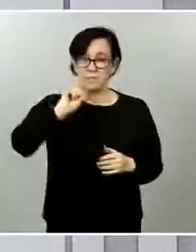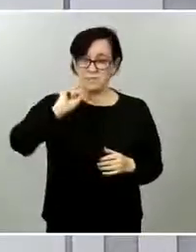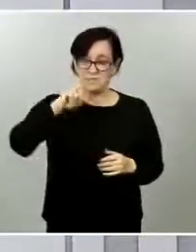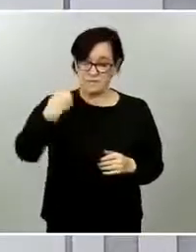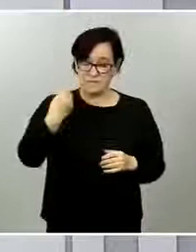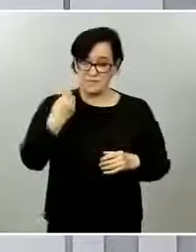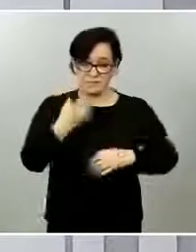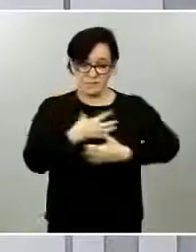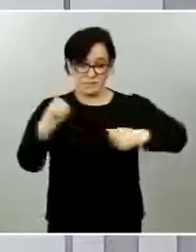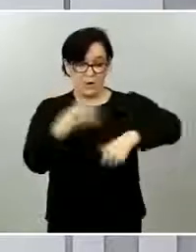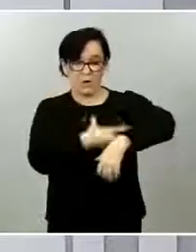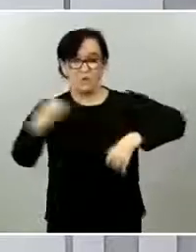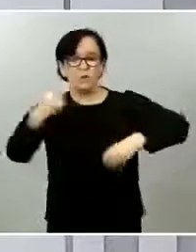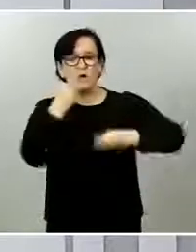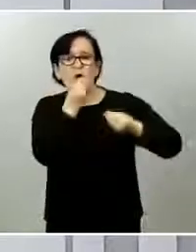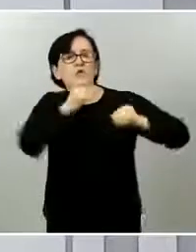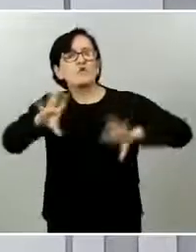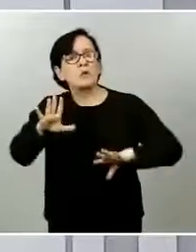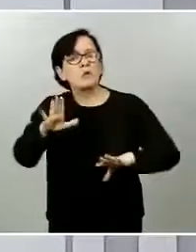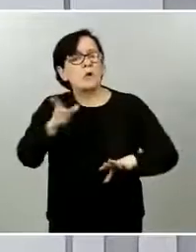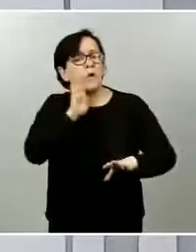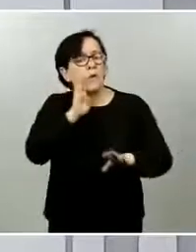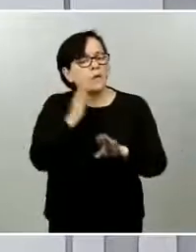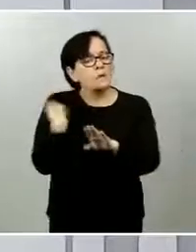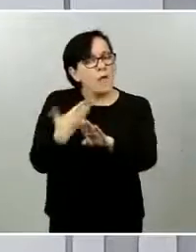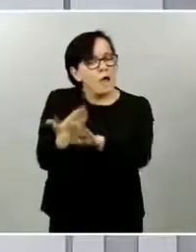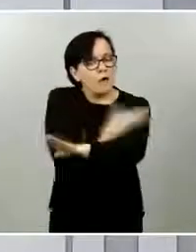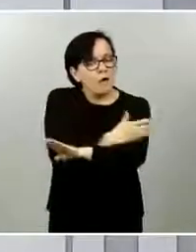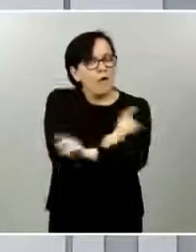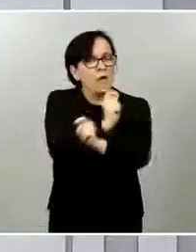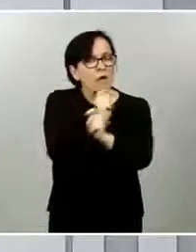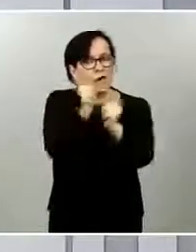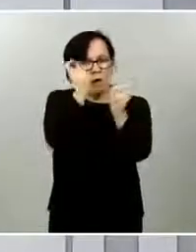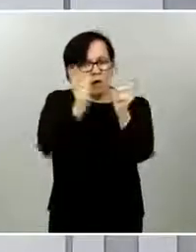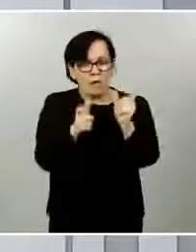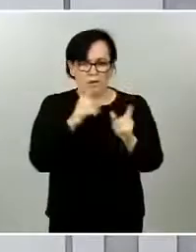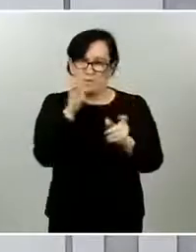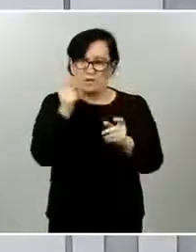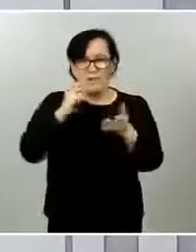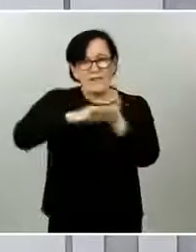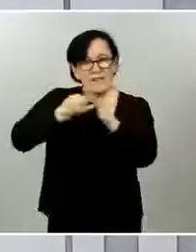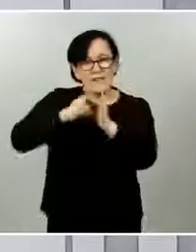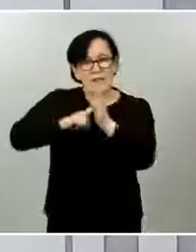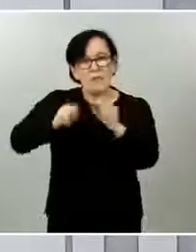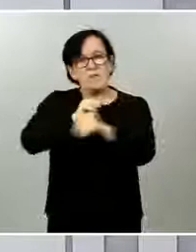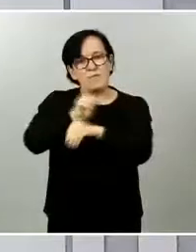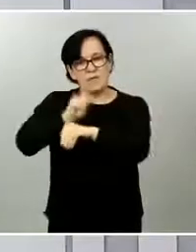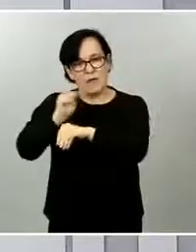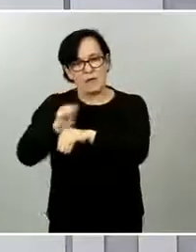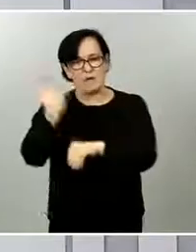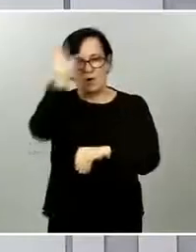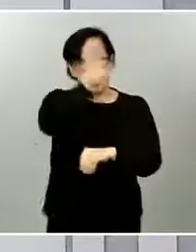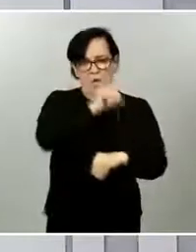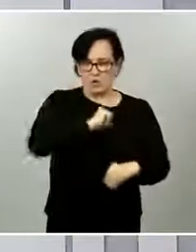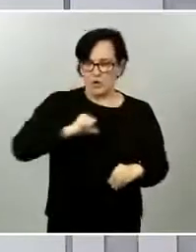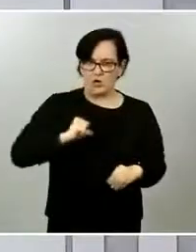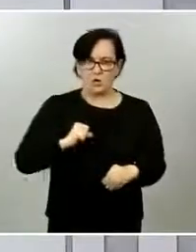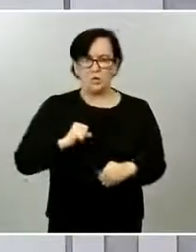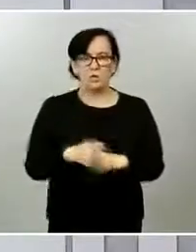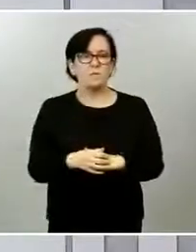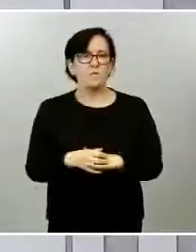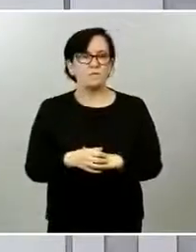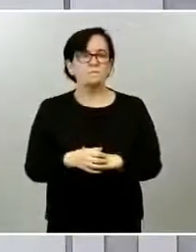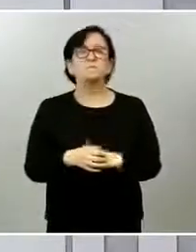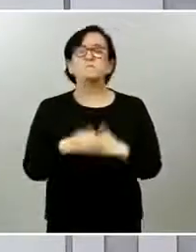intereses ni les va a impactar en el nivel de deuda pública. Y, además, otro aspecto relevante de este fondo es que no